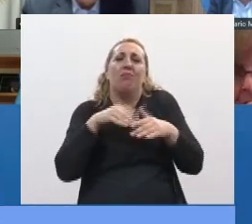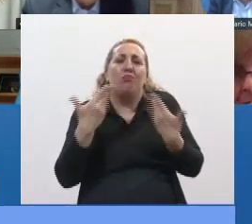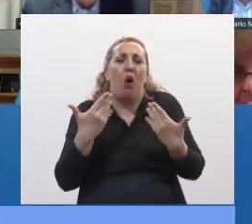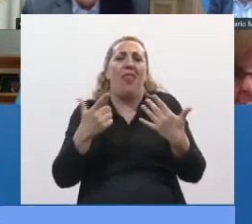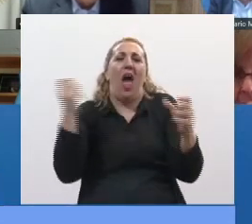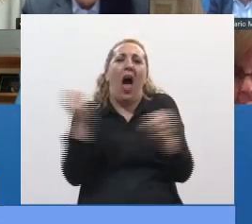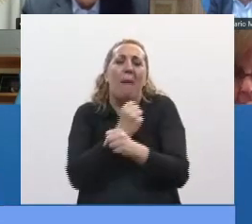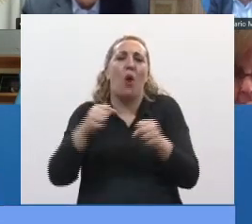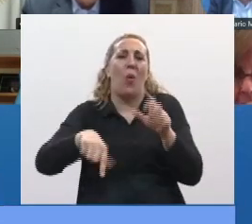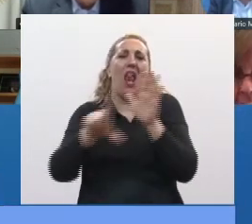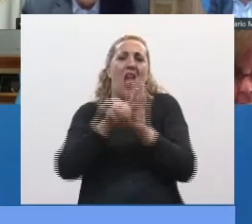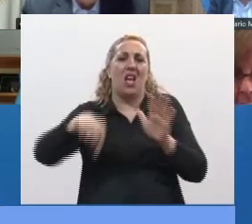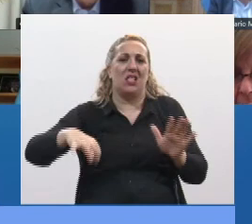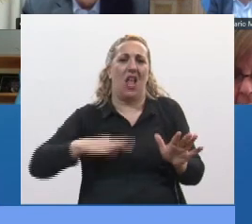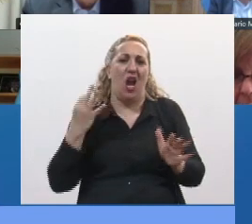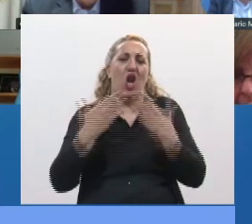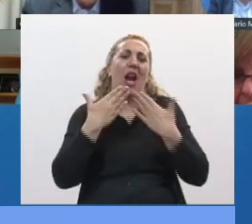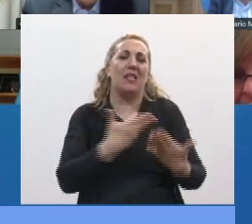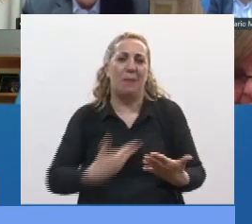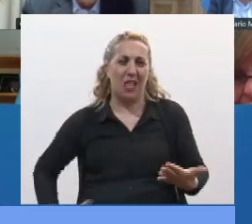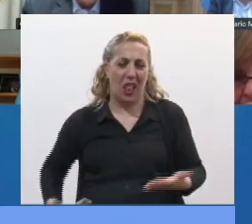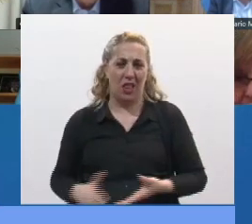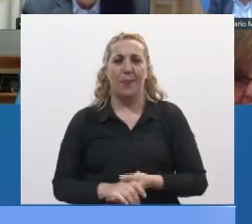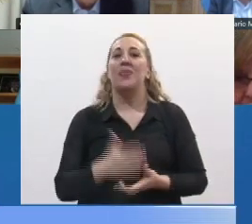sancionar esta ley este año. Gracias, señora Presidenta. Gracias, señora Presidenta.